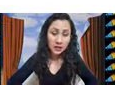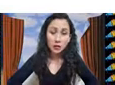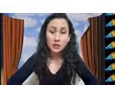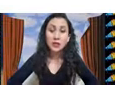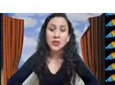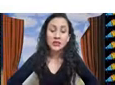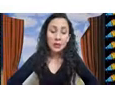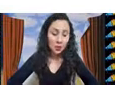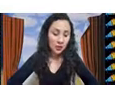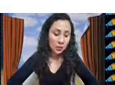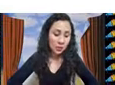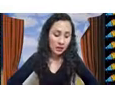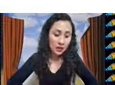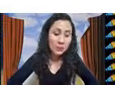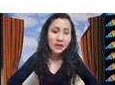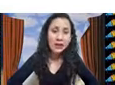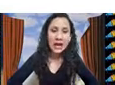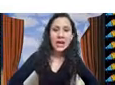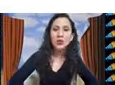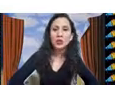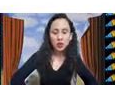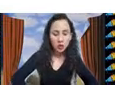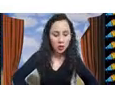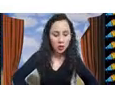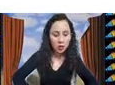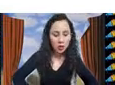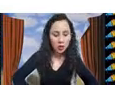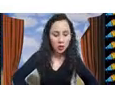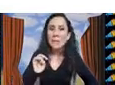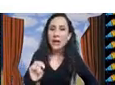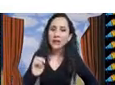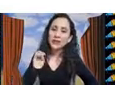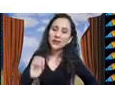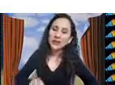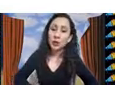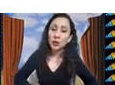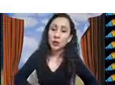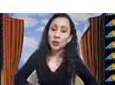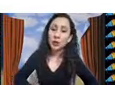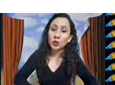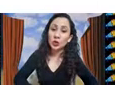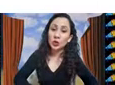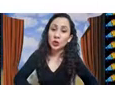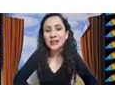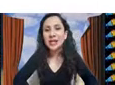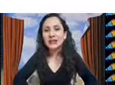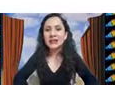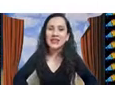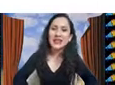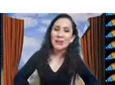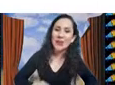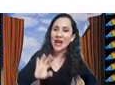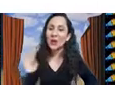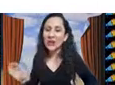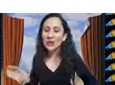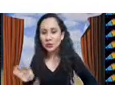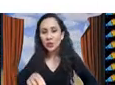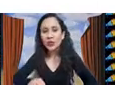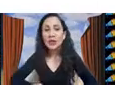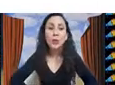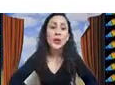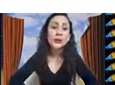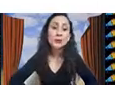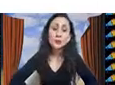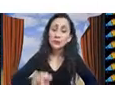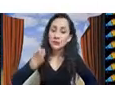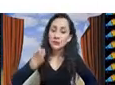y en los métodos que se han propuesto para beanpacking hay algunos que son buenos para instancias con ciertas características y que para otras